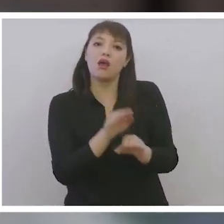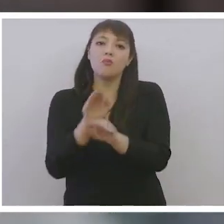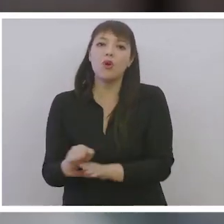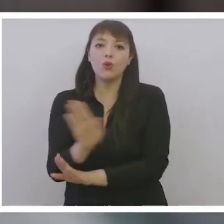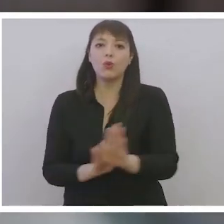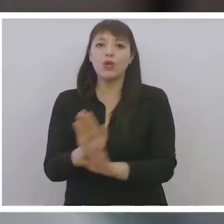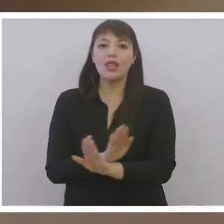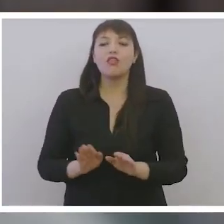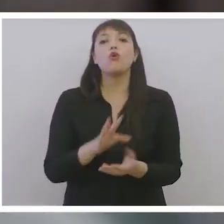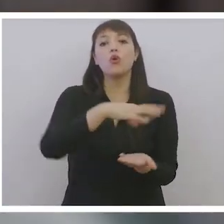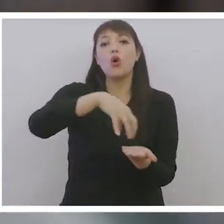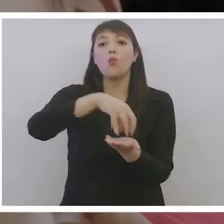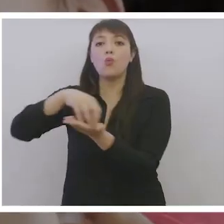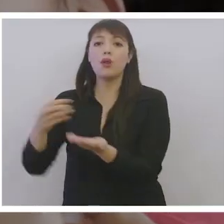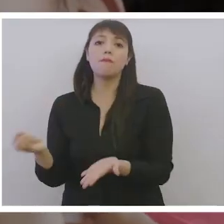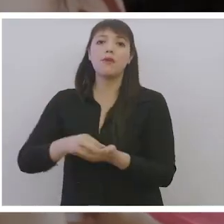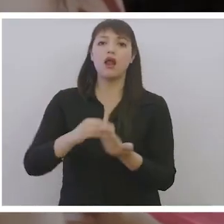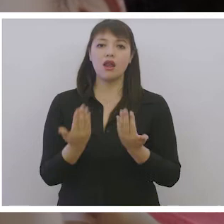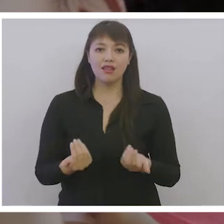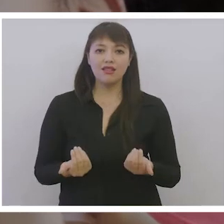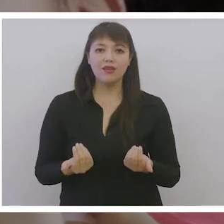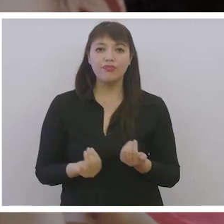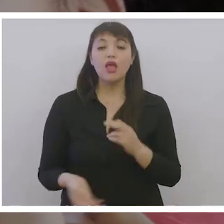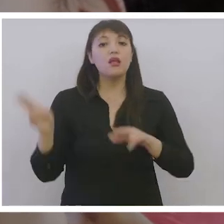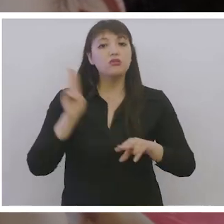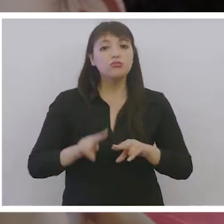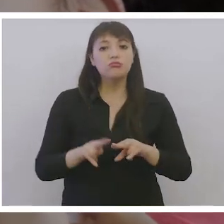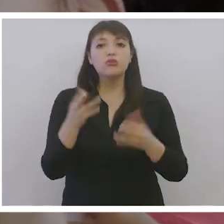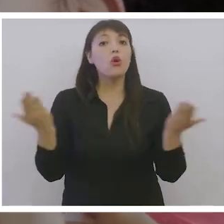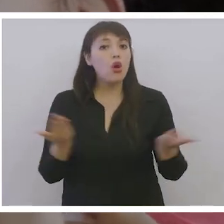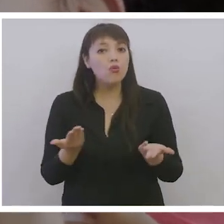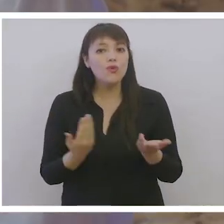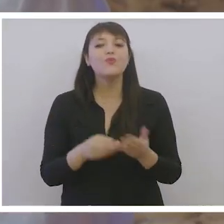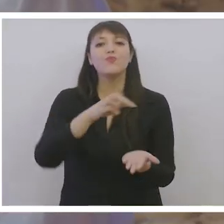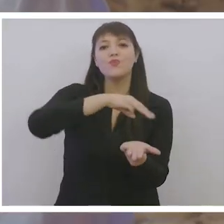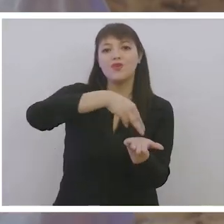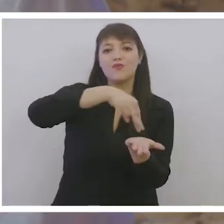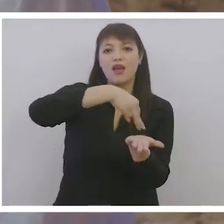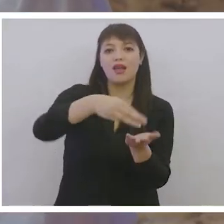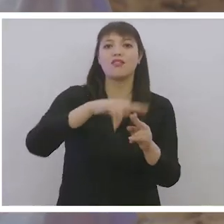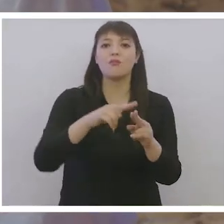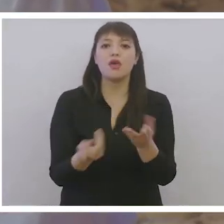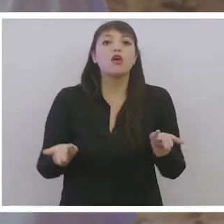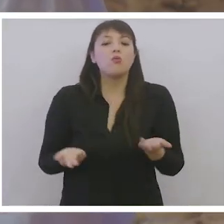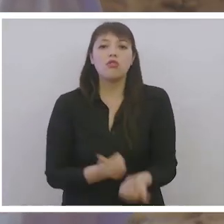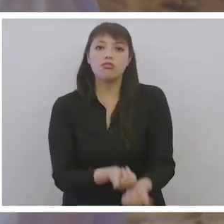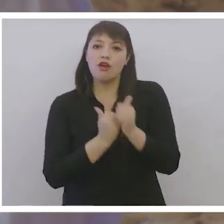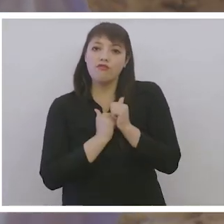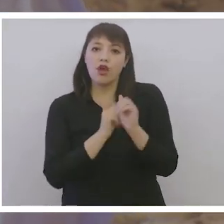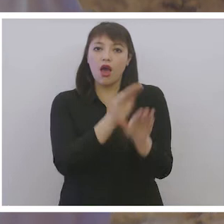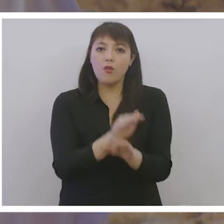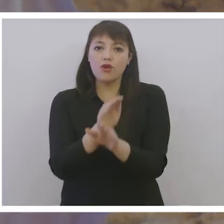aquellas comunas que más lo necesitan. La implementación se realiza a través de las municipalidades, planteándose como desafío apoyar a las